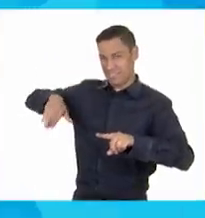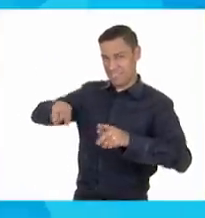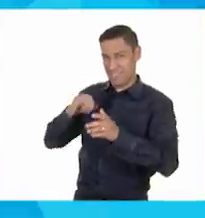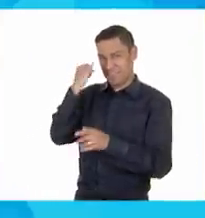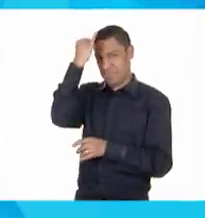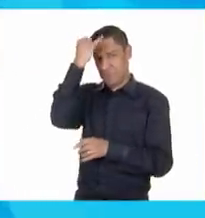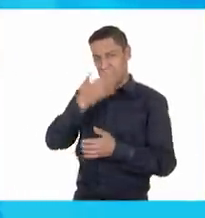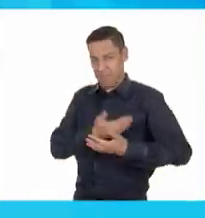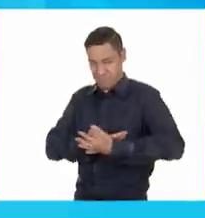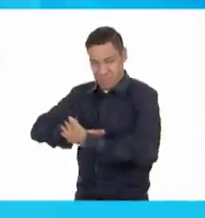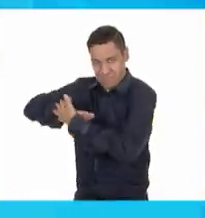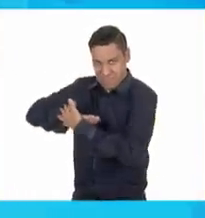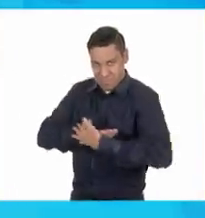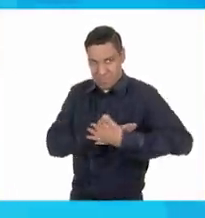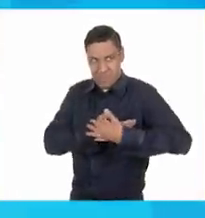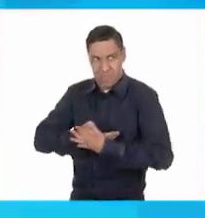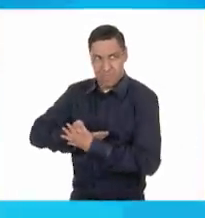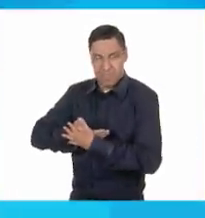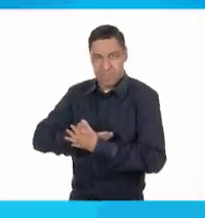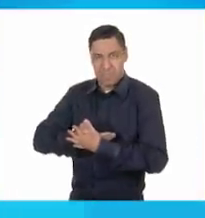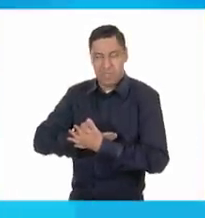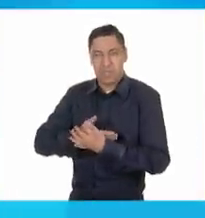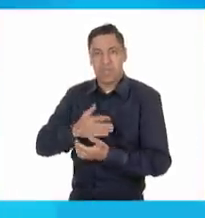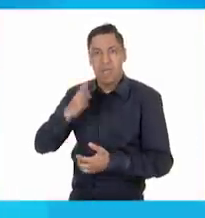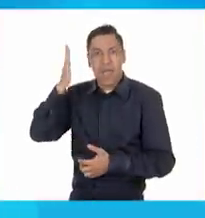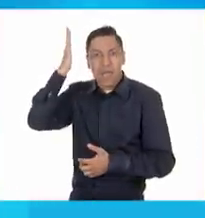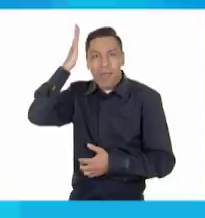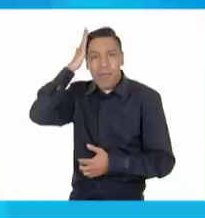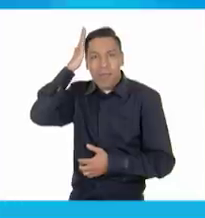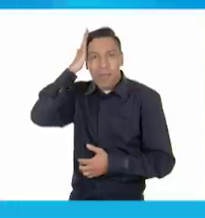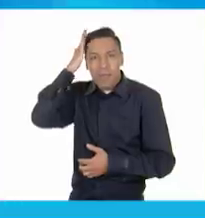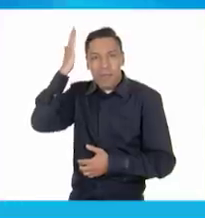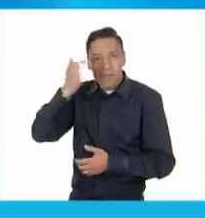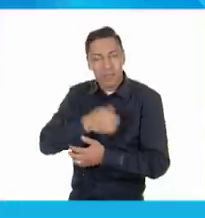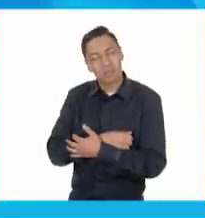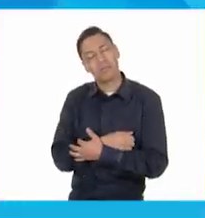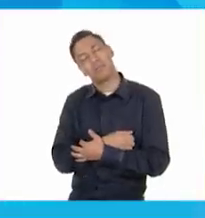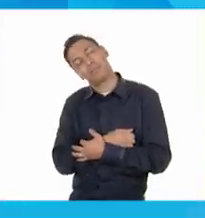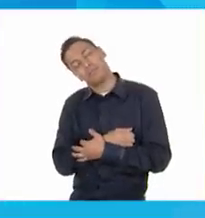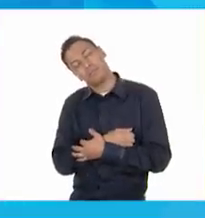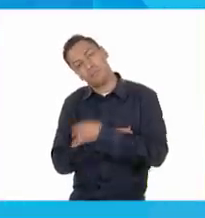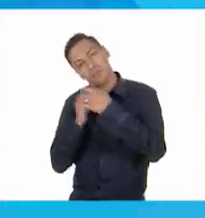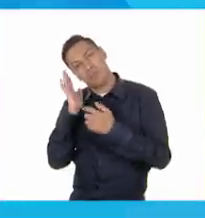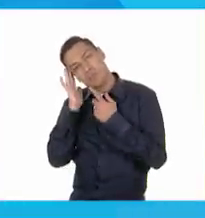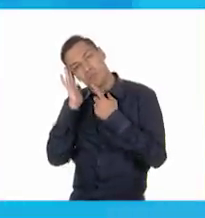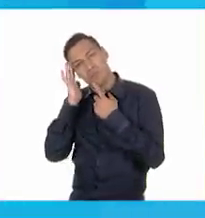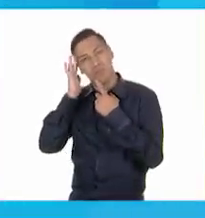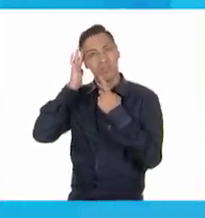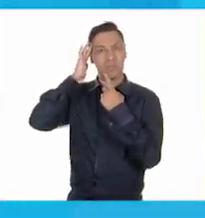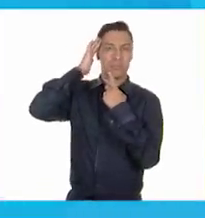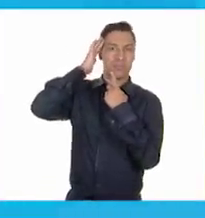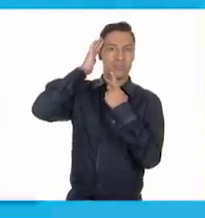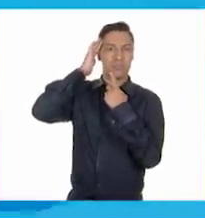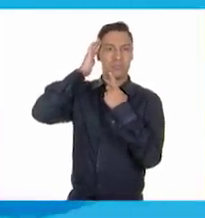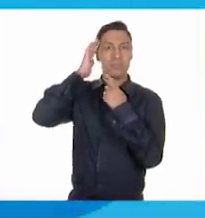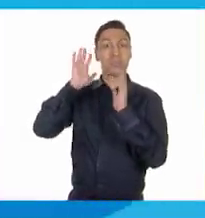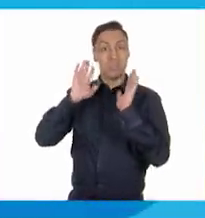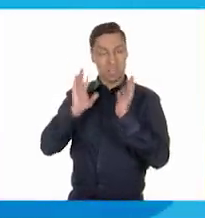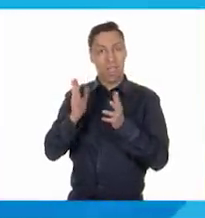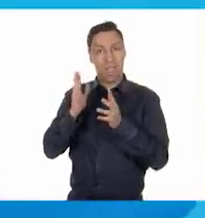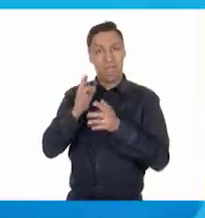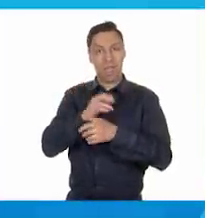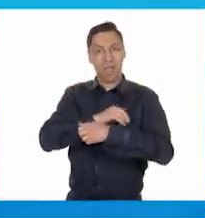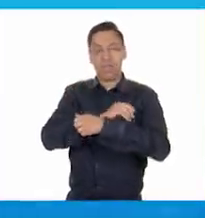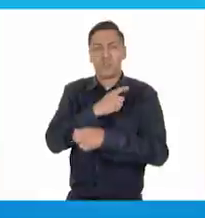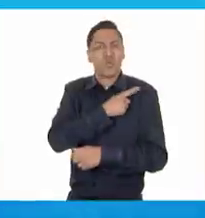este bebé. Ajá. La cabecita ya la tiene erguida. No todos los bebés pueden mantenerla, ¿verdad? A veces pesa y se